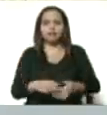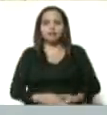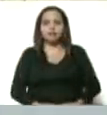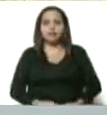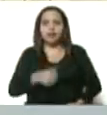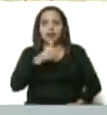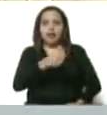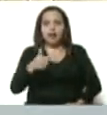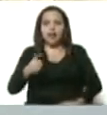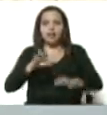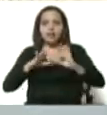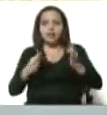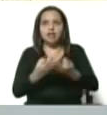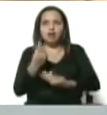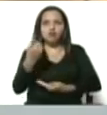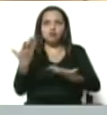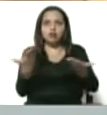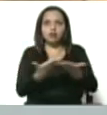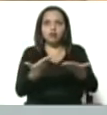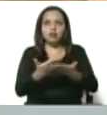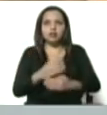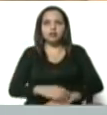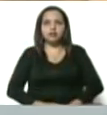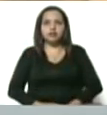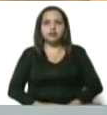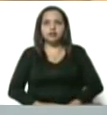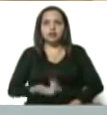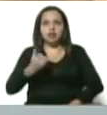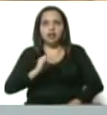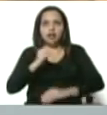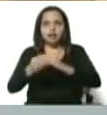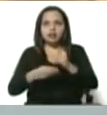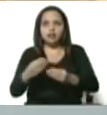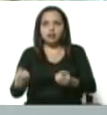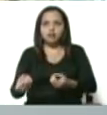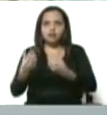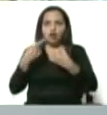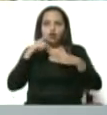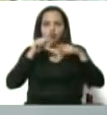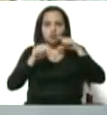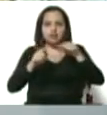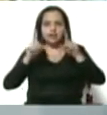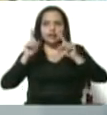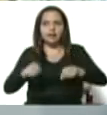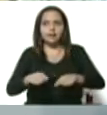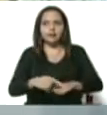cada familia una escuela. Cuando estábamos en eso me llegó el Twitter también,